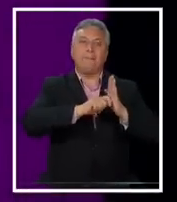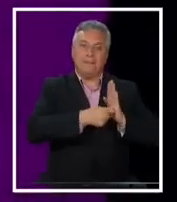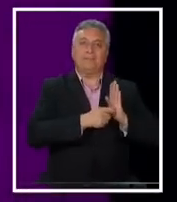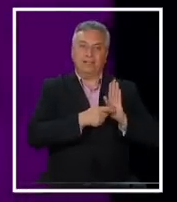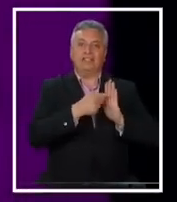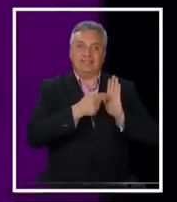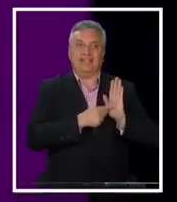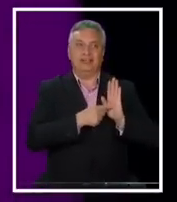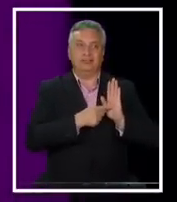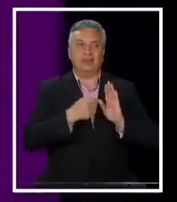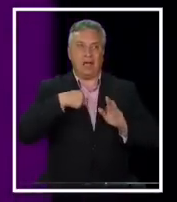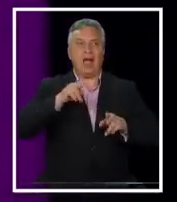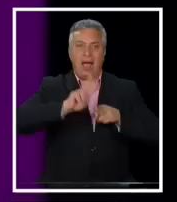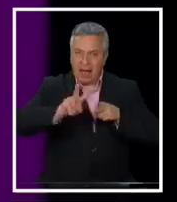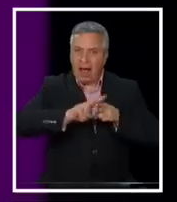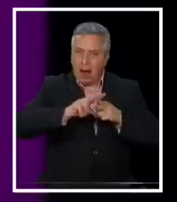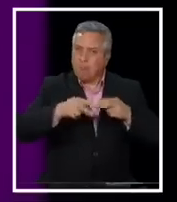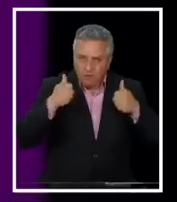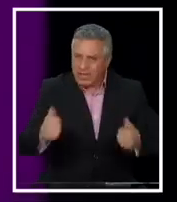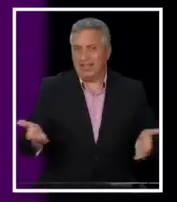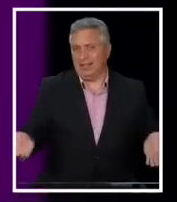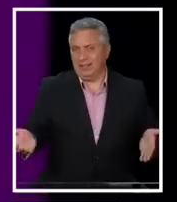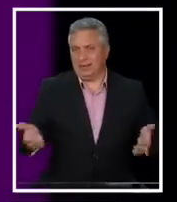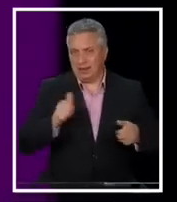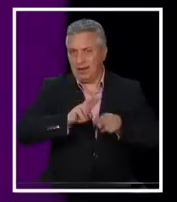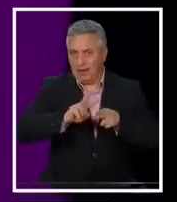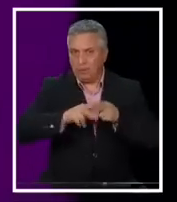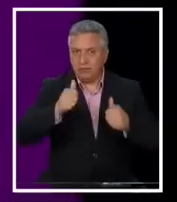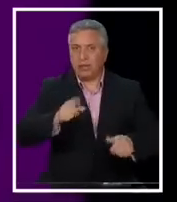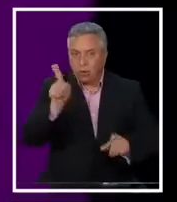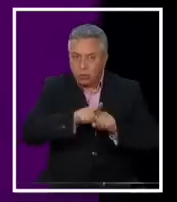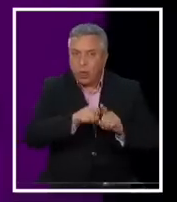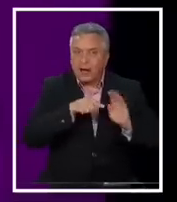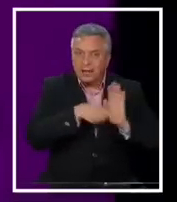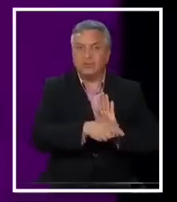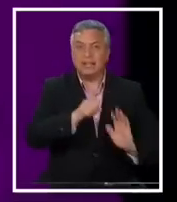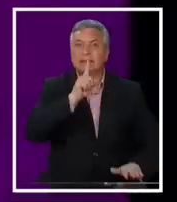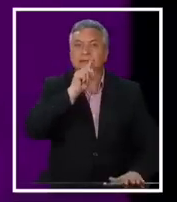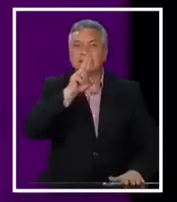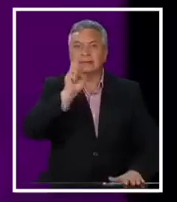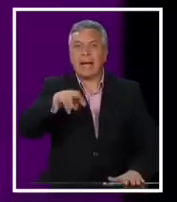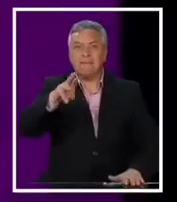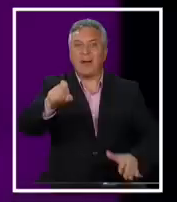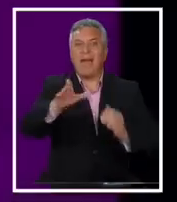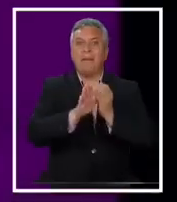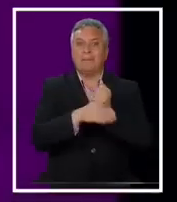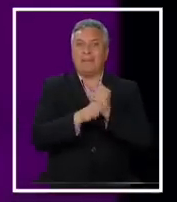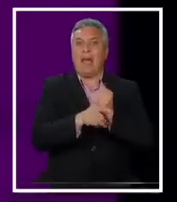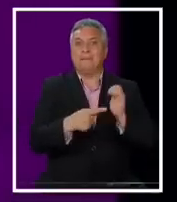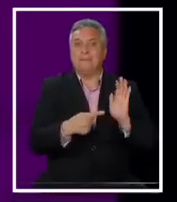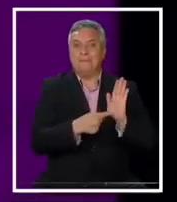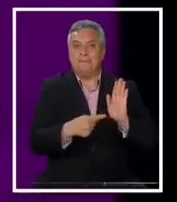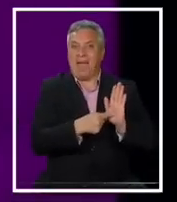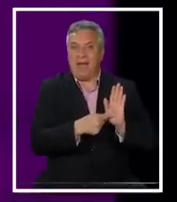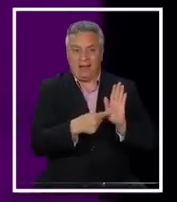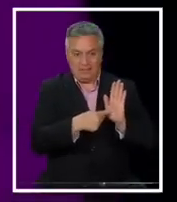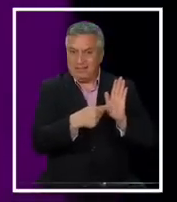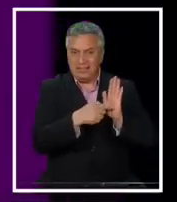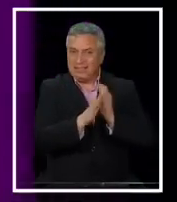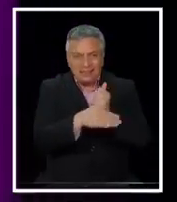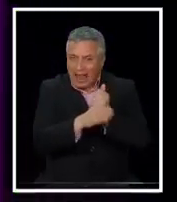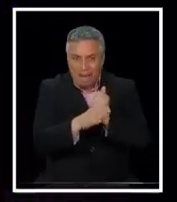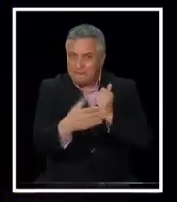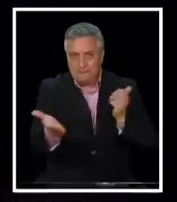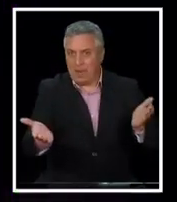texto. Entonces, hagámoslo bien de una vez por todas, y no nos metamos en una trampa, porque esto es una trampa, este texto es una trampa. Yo no